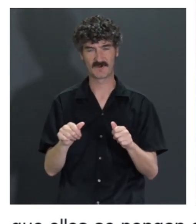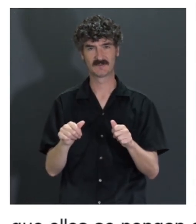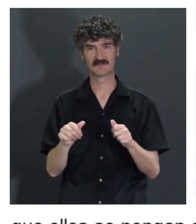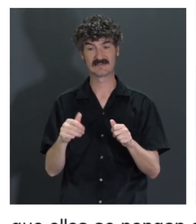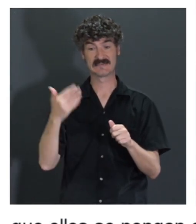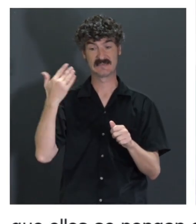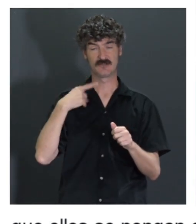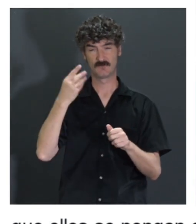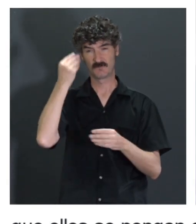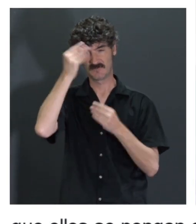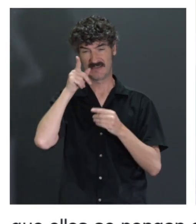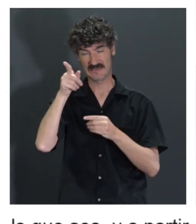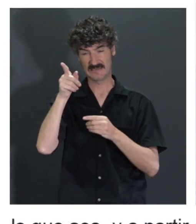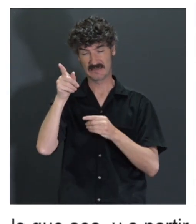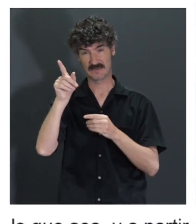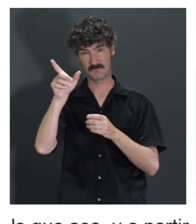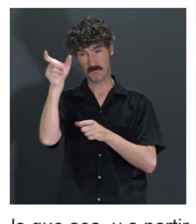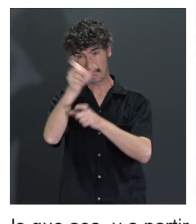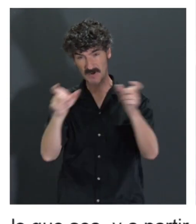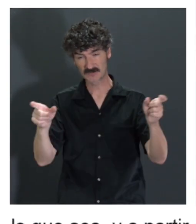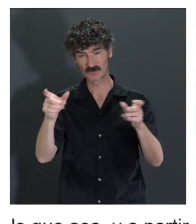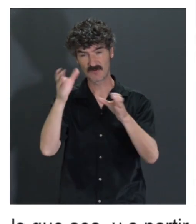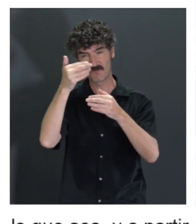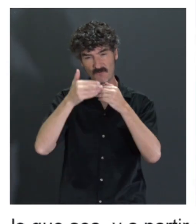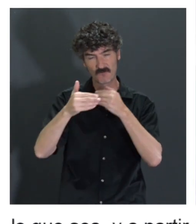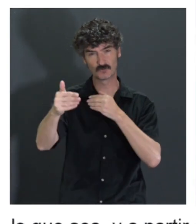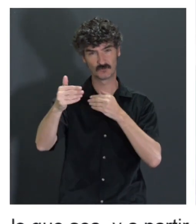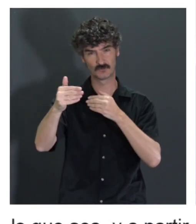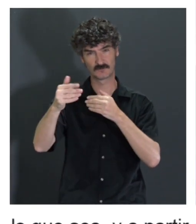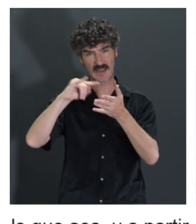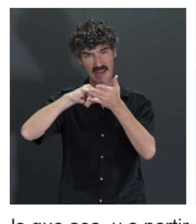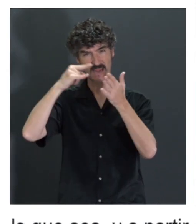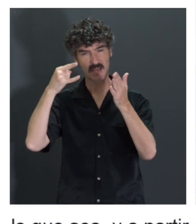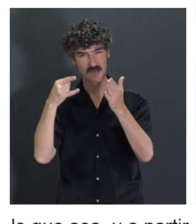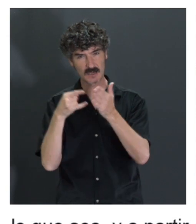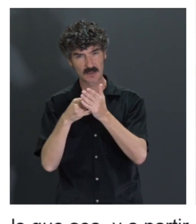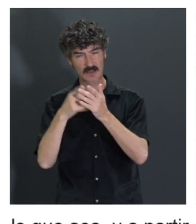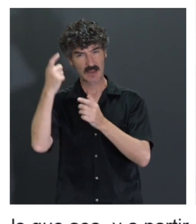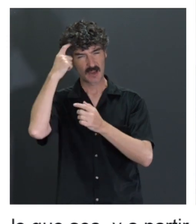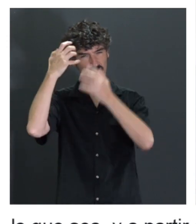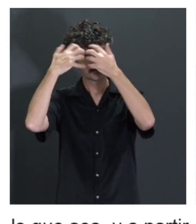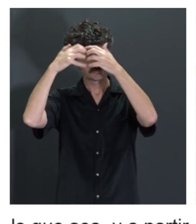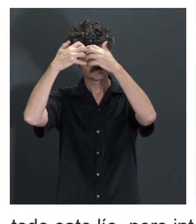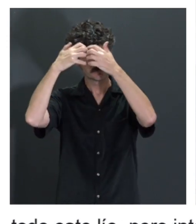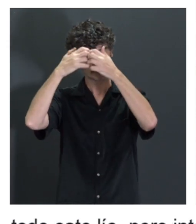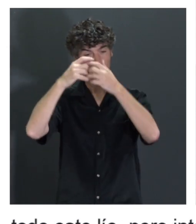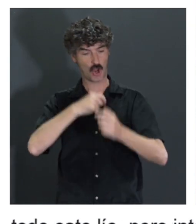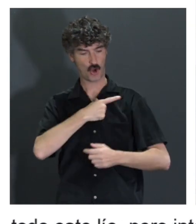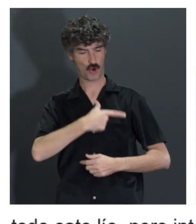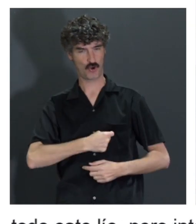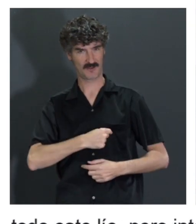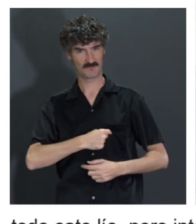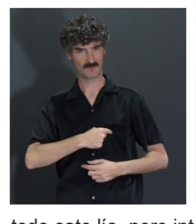intento que ellos en sí mismos sean unos futuros ingenieros que en su cabeza y en su corazón